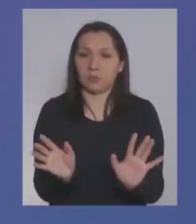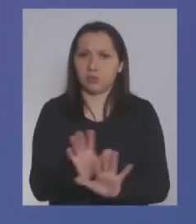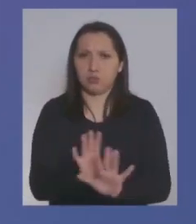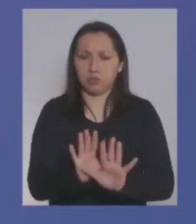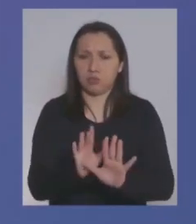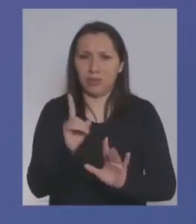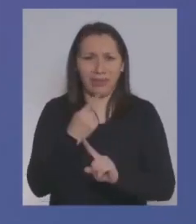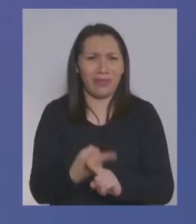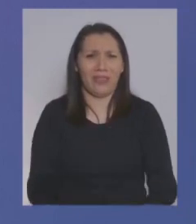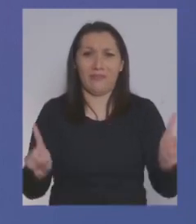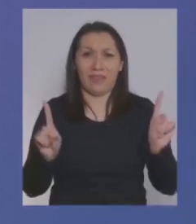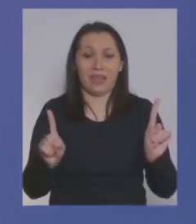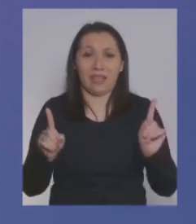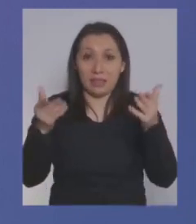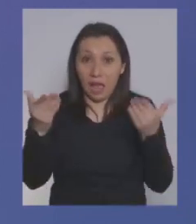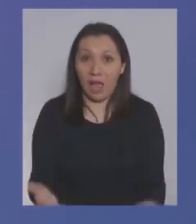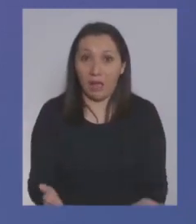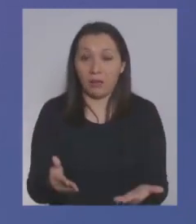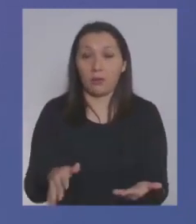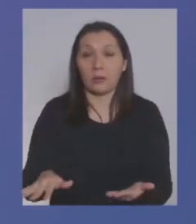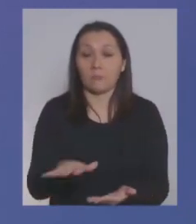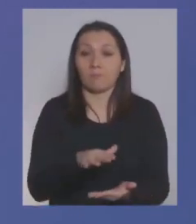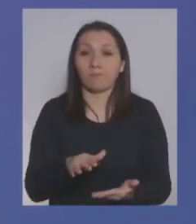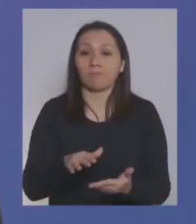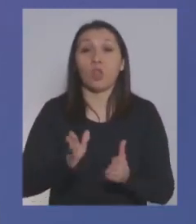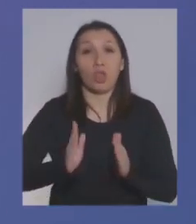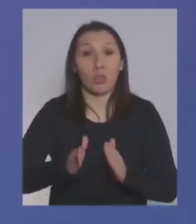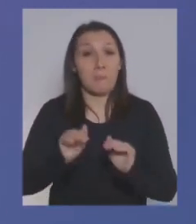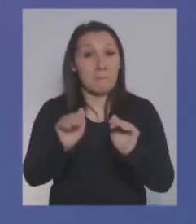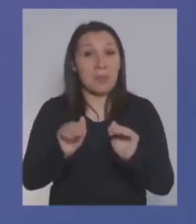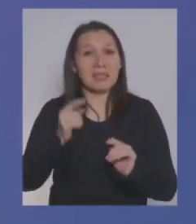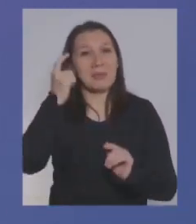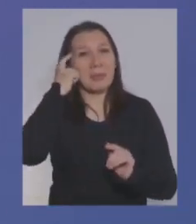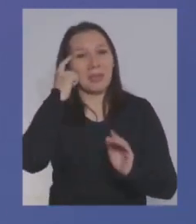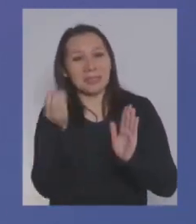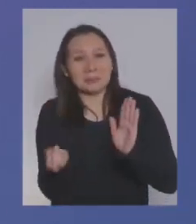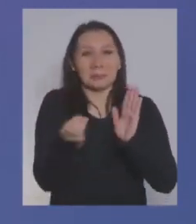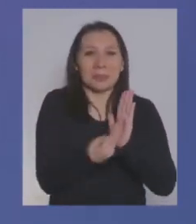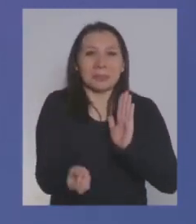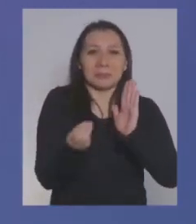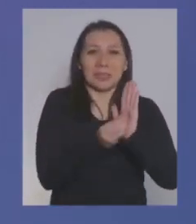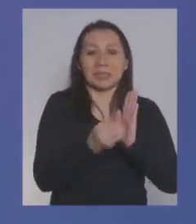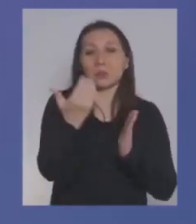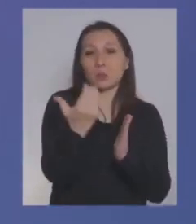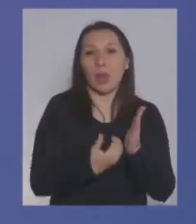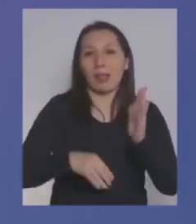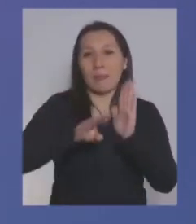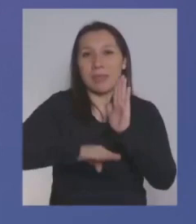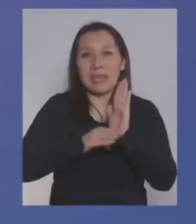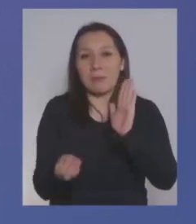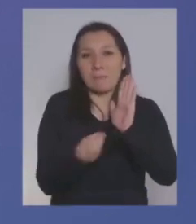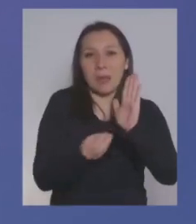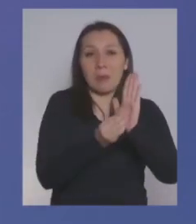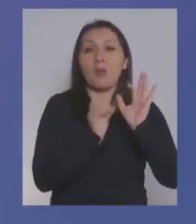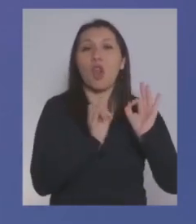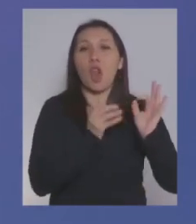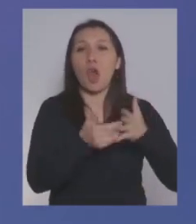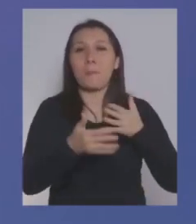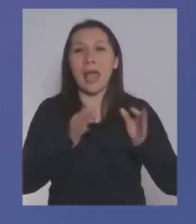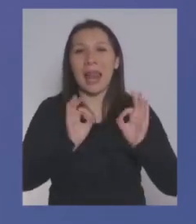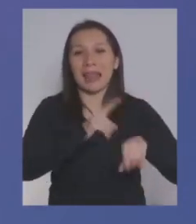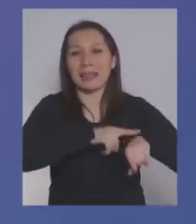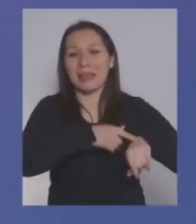dramáticamente distinta y por lo tanto mantener el mismo criterio de reajuste que hemos venido siguiendo en el tiempo en periodos normales